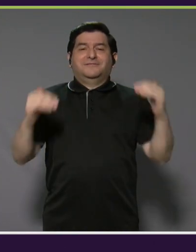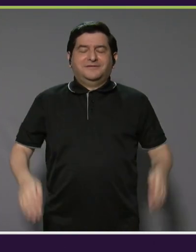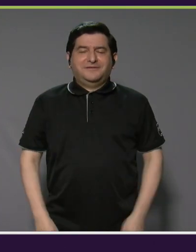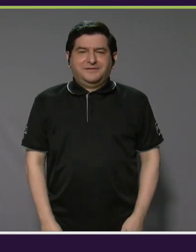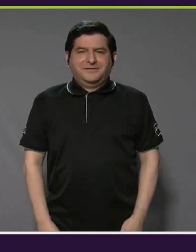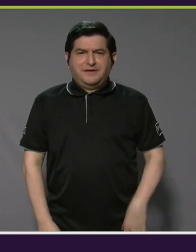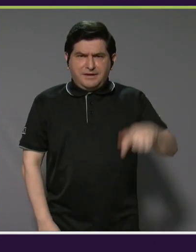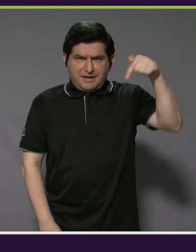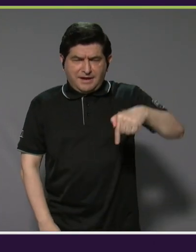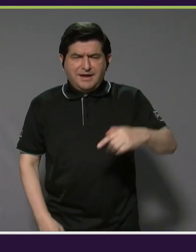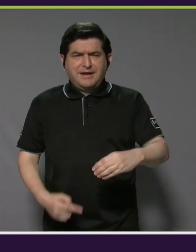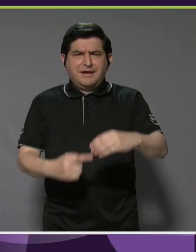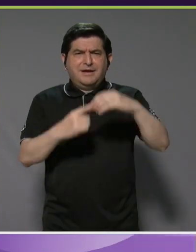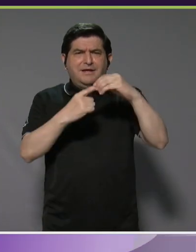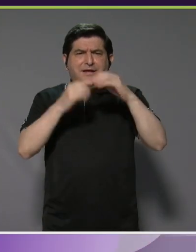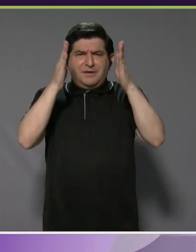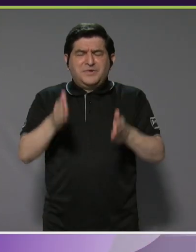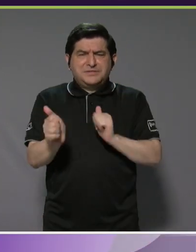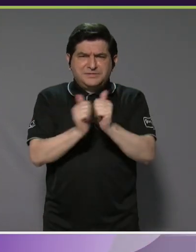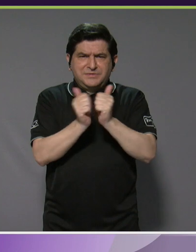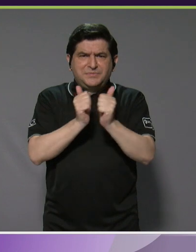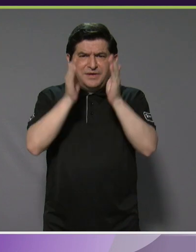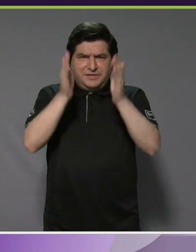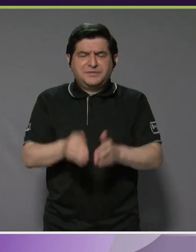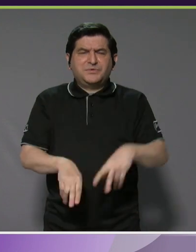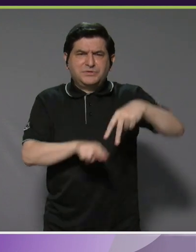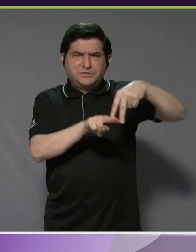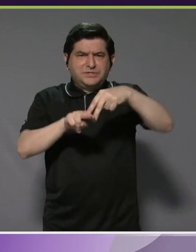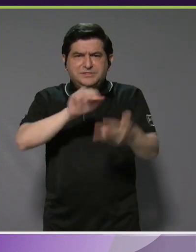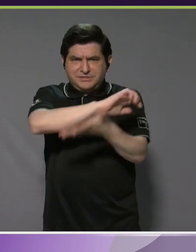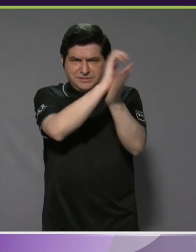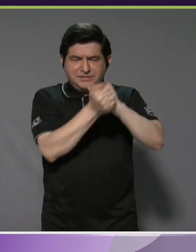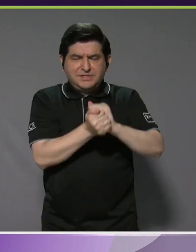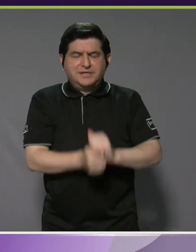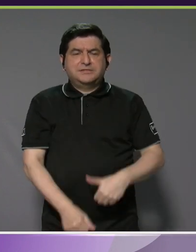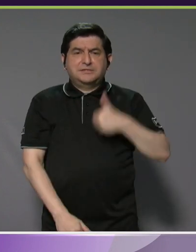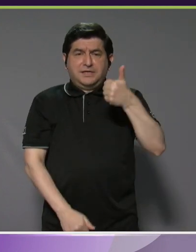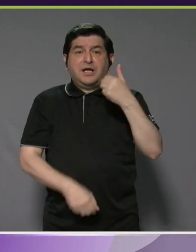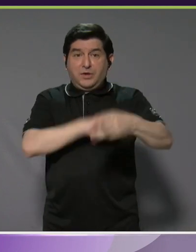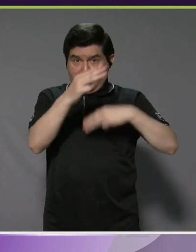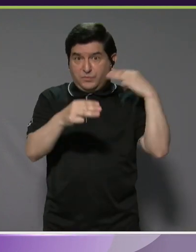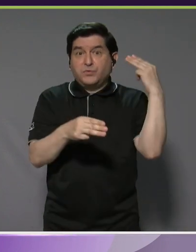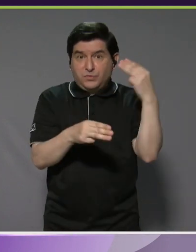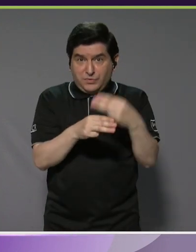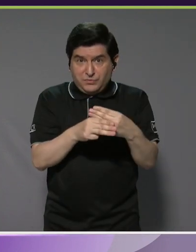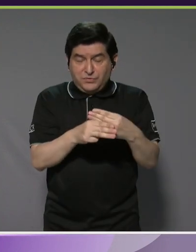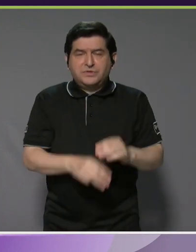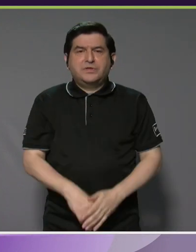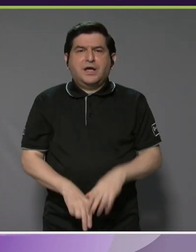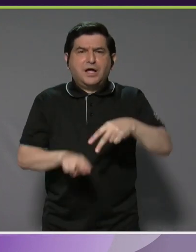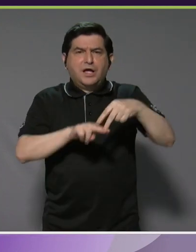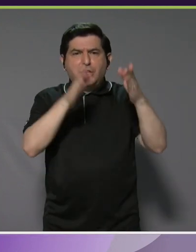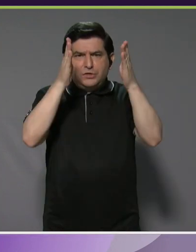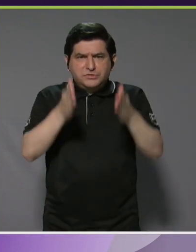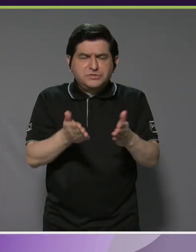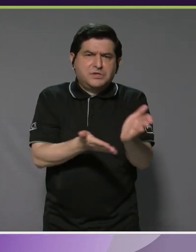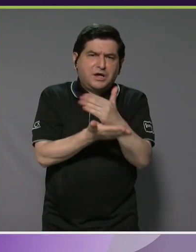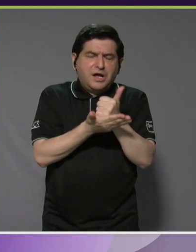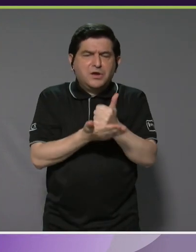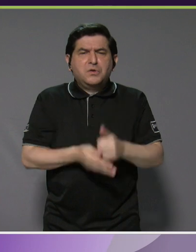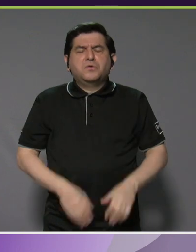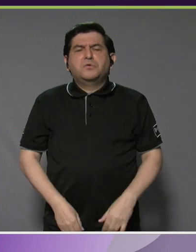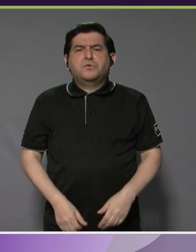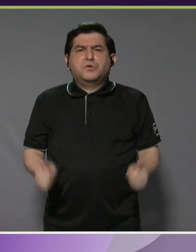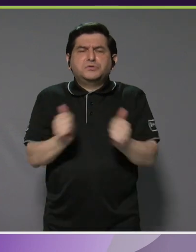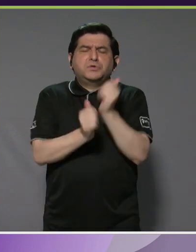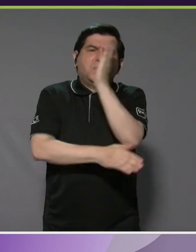Tenemos acá la élite del surf mundial adaptado. Tenemos campeones mundiales, surfadores que tal vez algunos nacieron